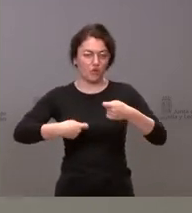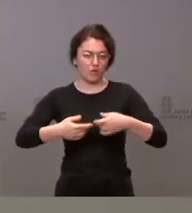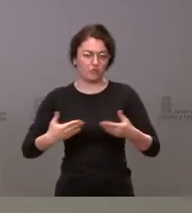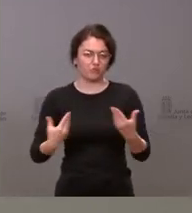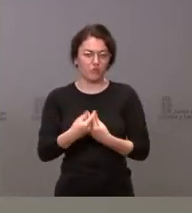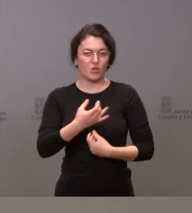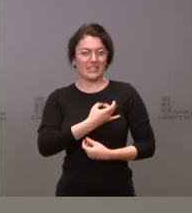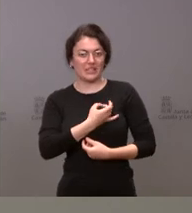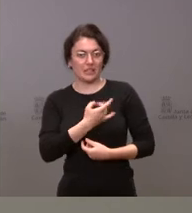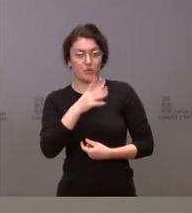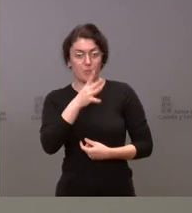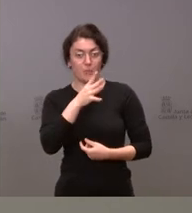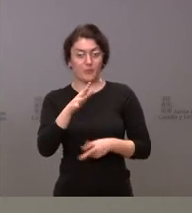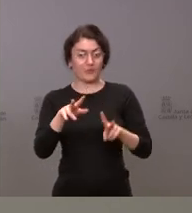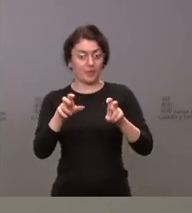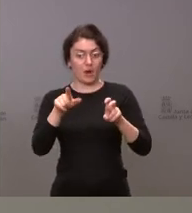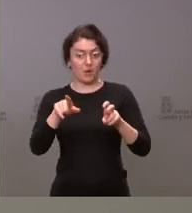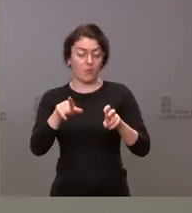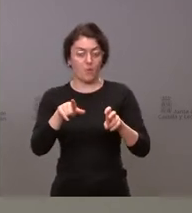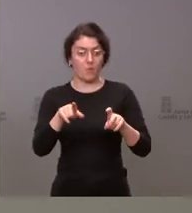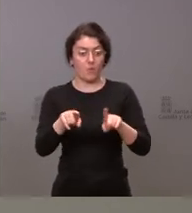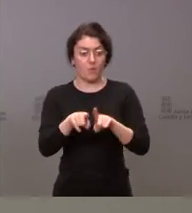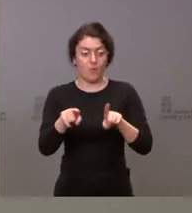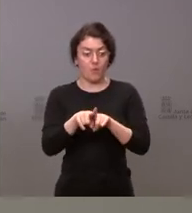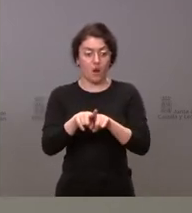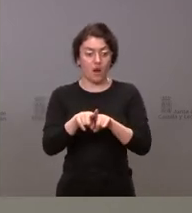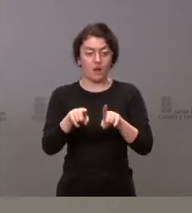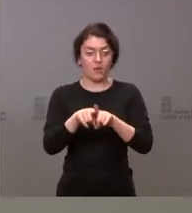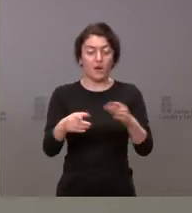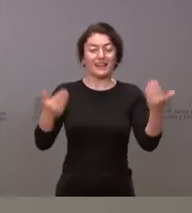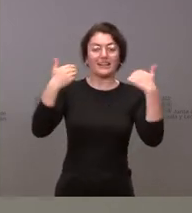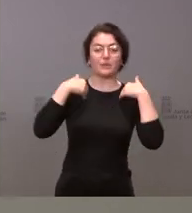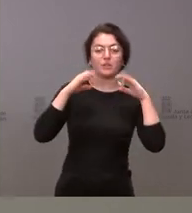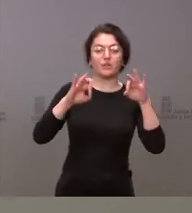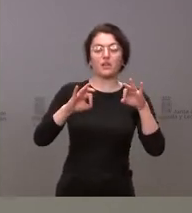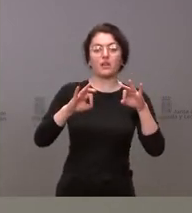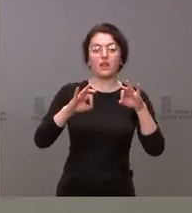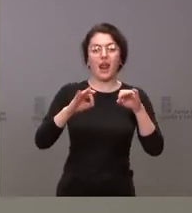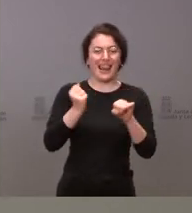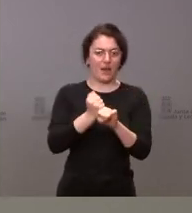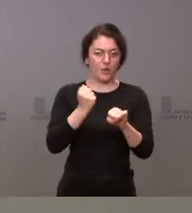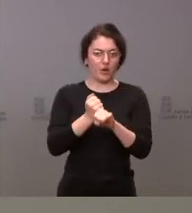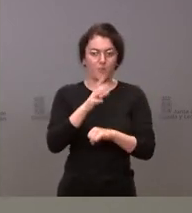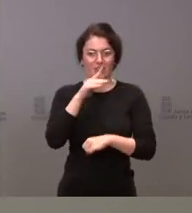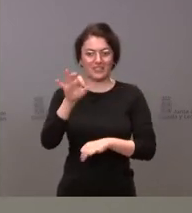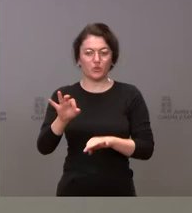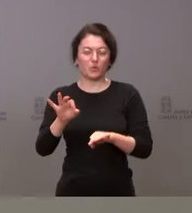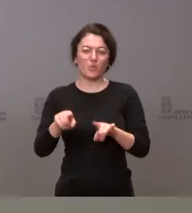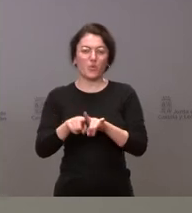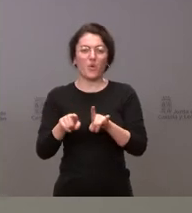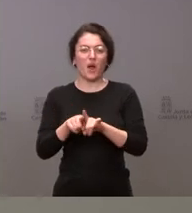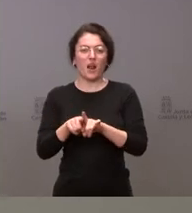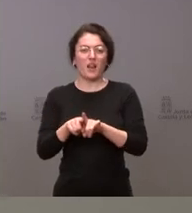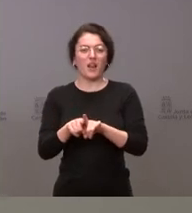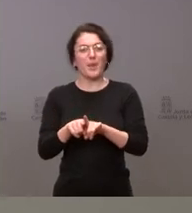de laborales, que ahí también hay confusión de la mesa sectorial y de la mesa de laborales. O sea, esto se trata de personal laboral y su cometido se tiene que ir a una mesa de